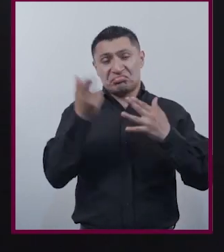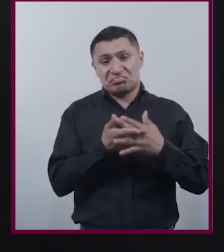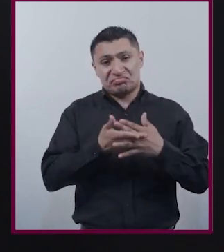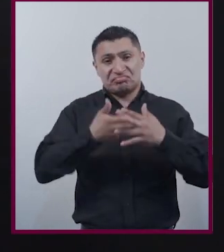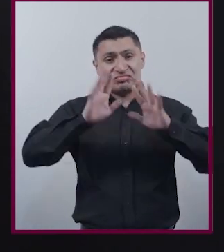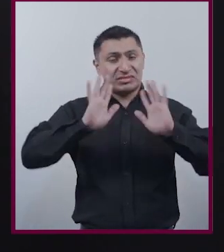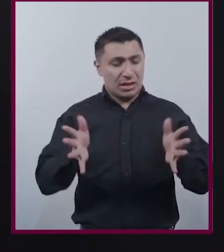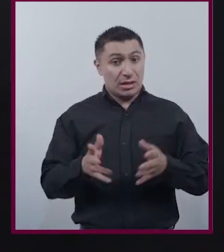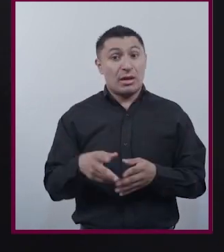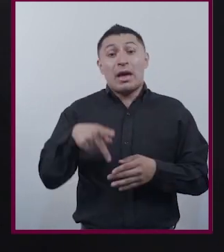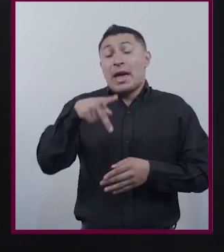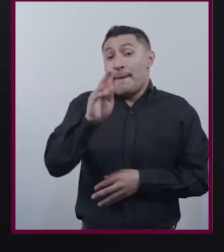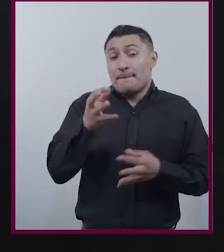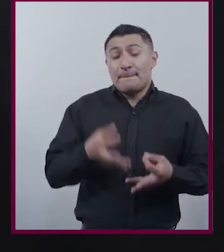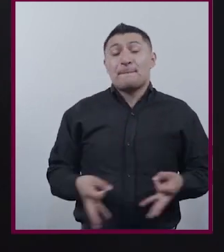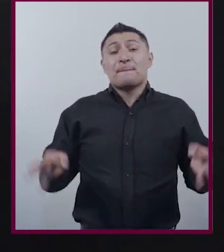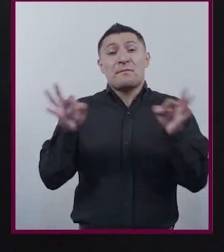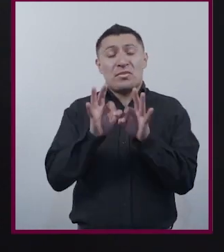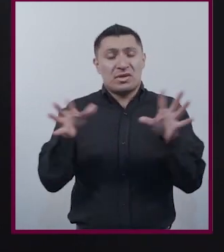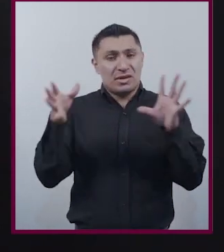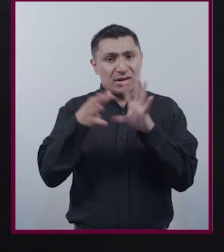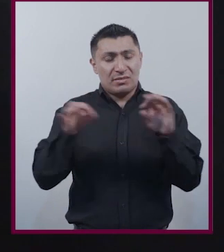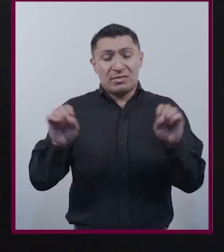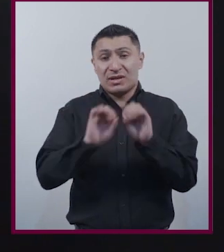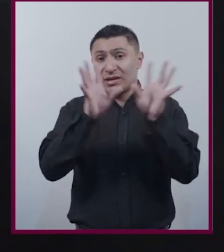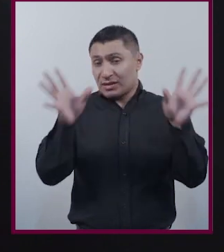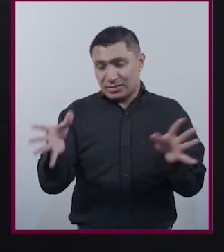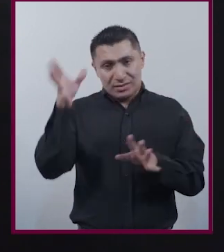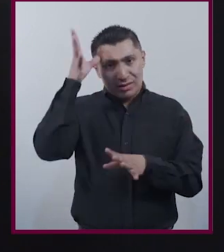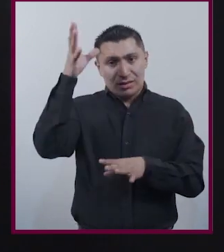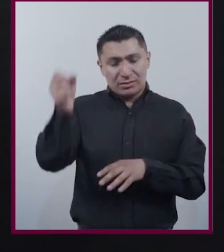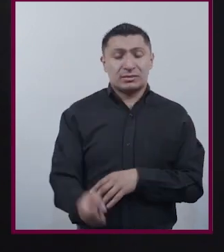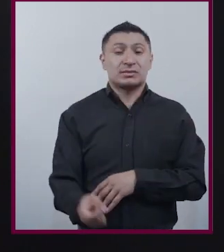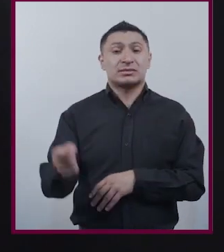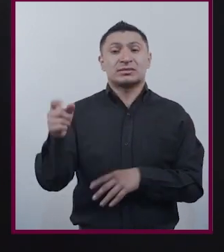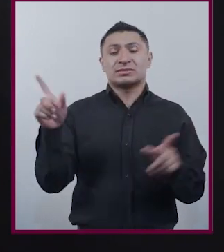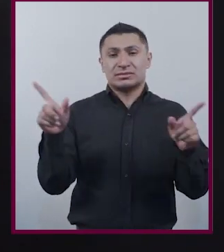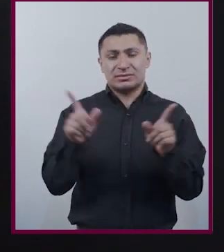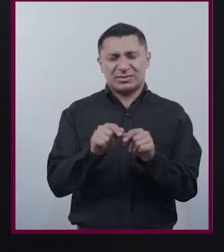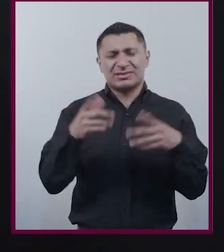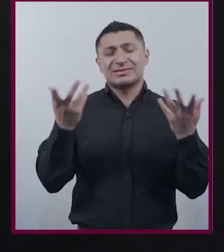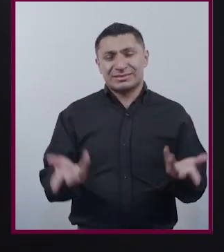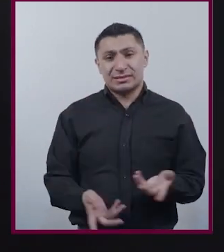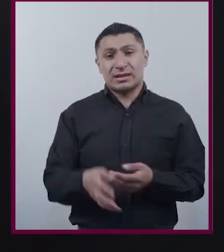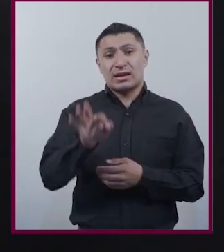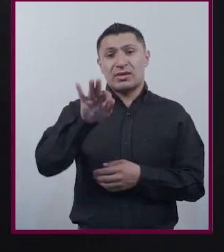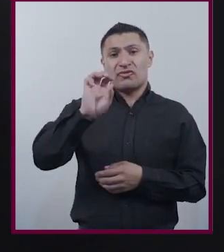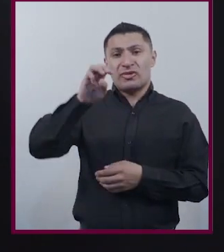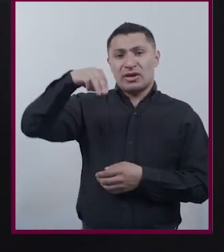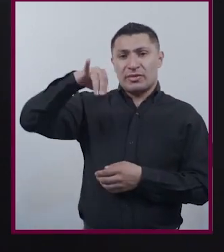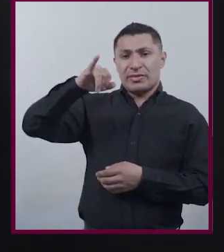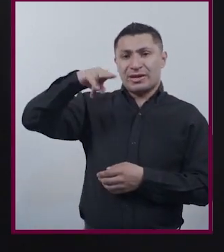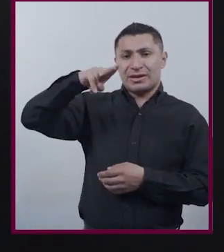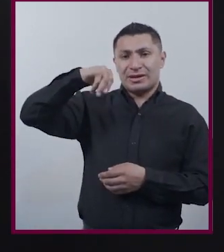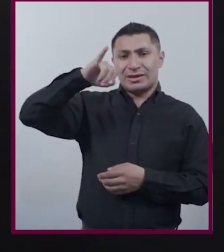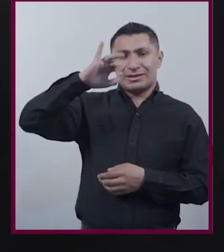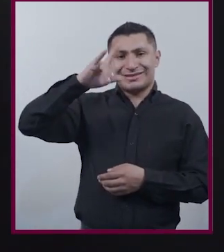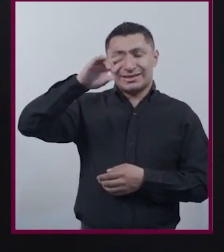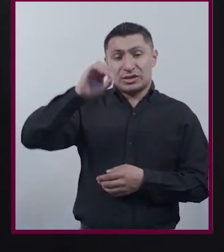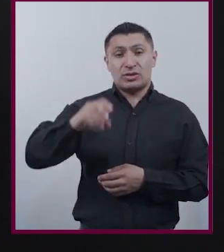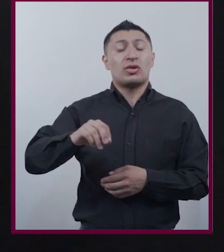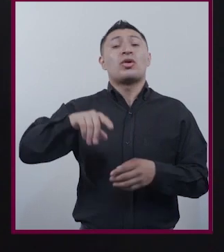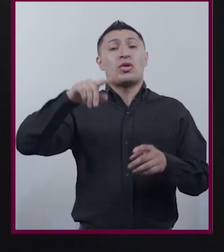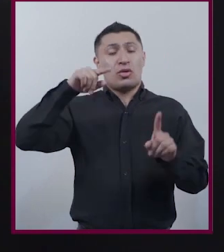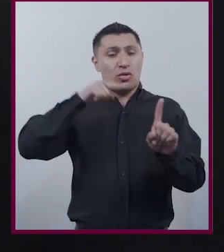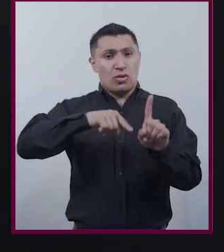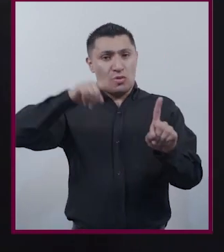embargo Es vital que aclaremos Dicho concepto En resumidas cuentas Un feminicidio Es el asesinato de una mujer Por el